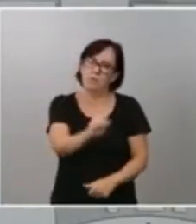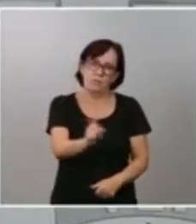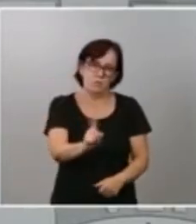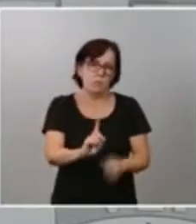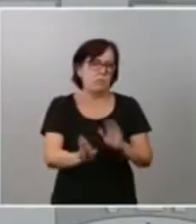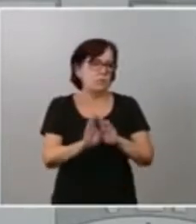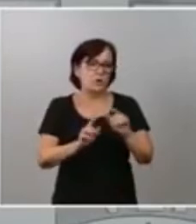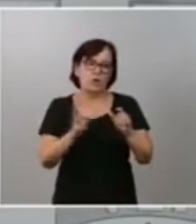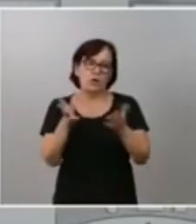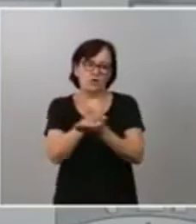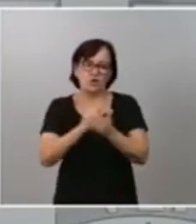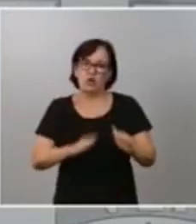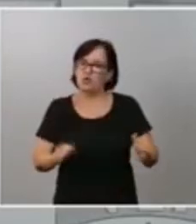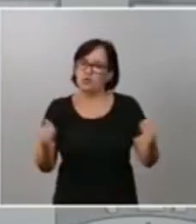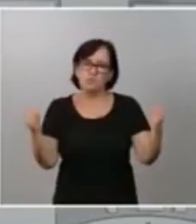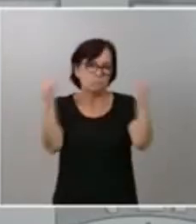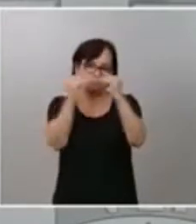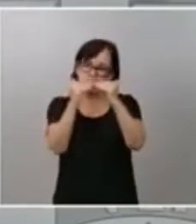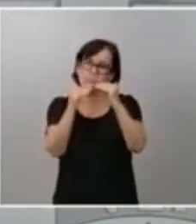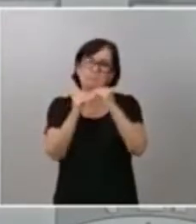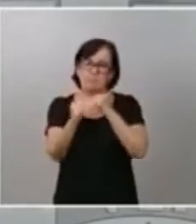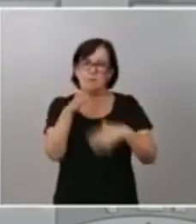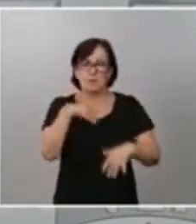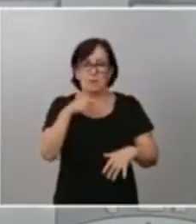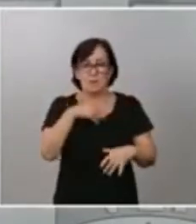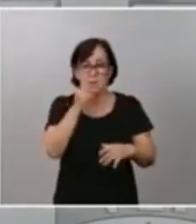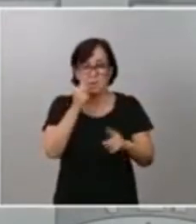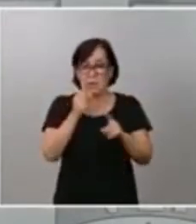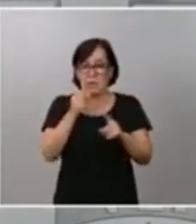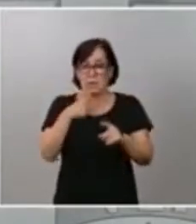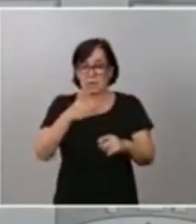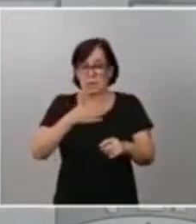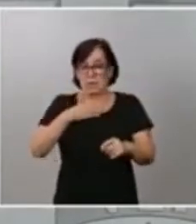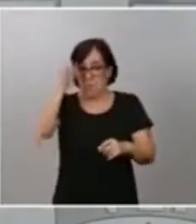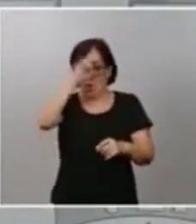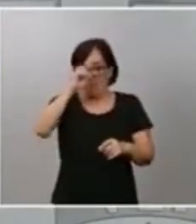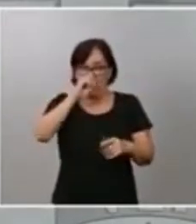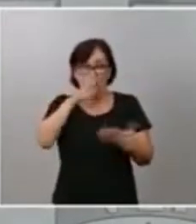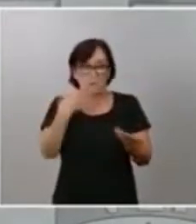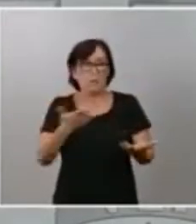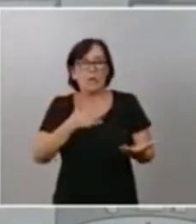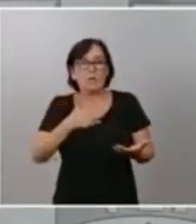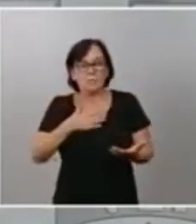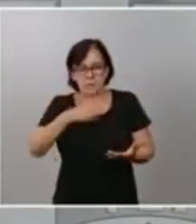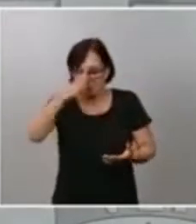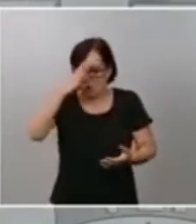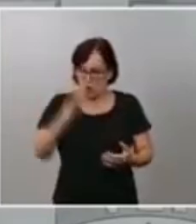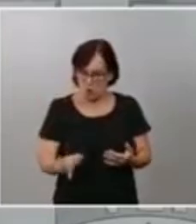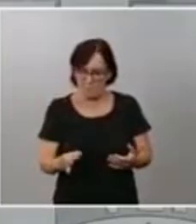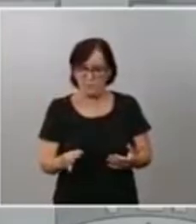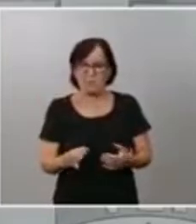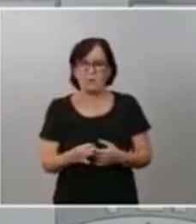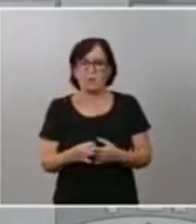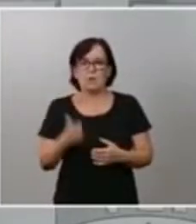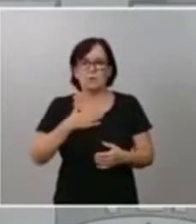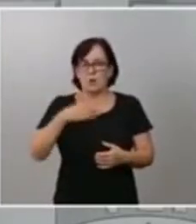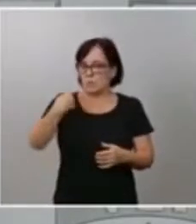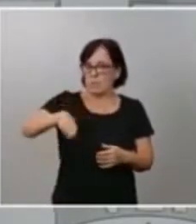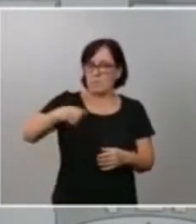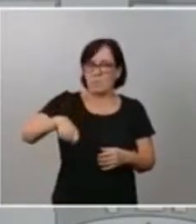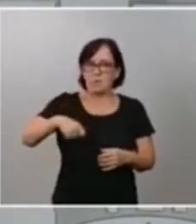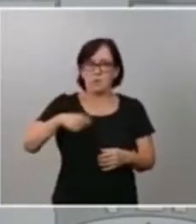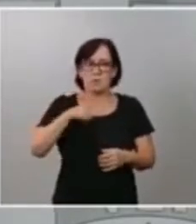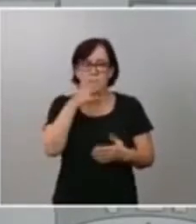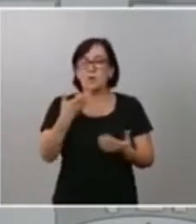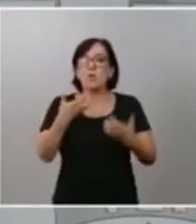por tanto desde el punto de vista de de lo que es mi convicción como presidente del funcionamiento del gobierno de